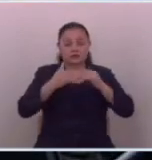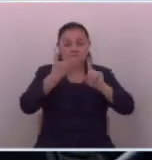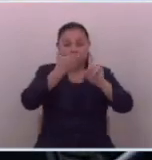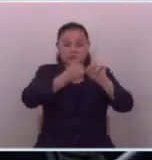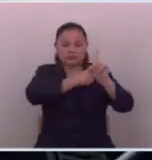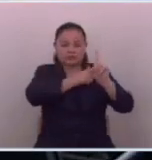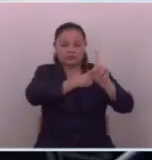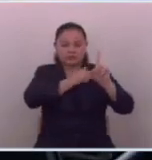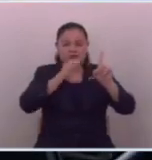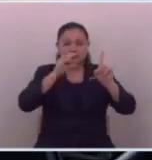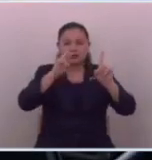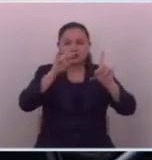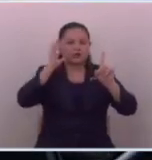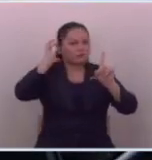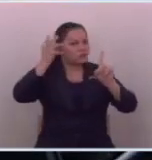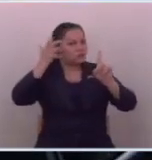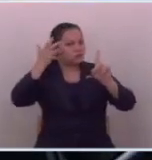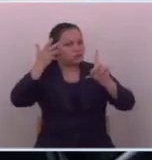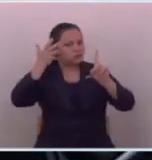emisora cadena monumental